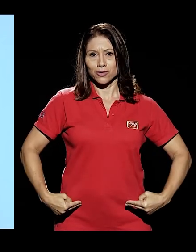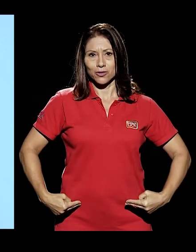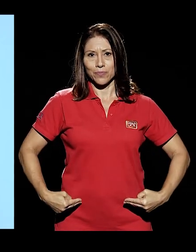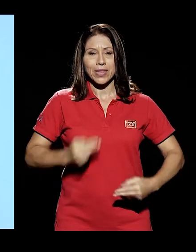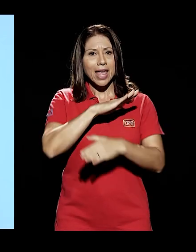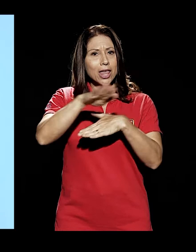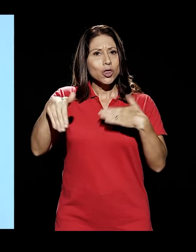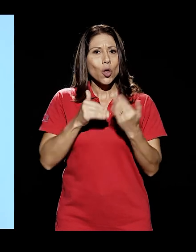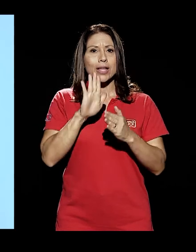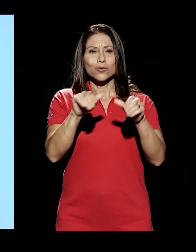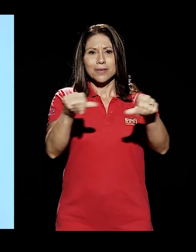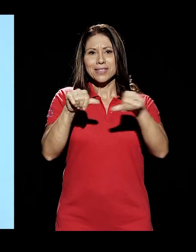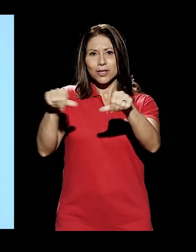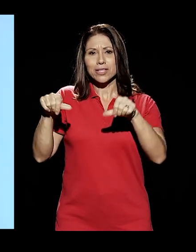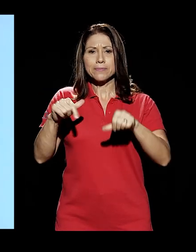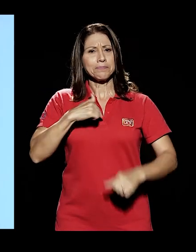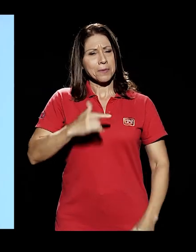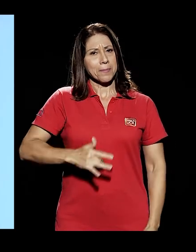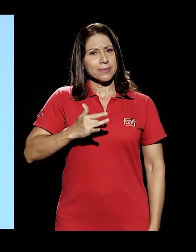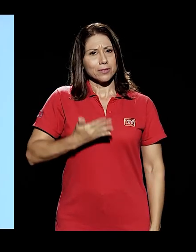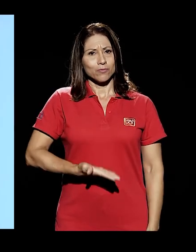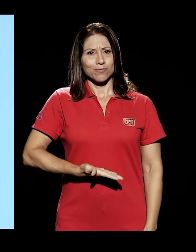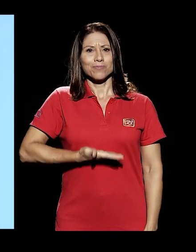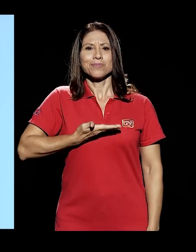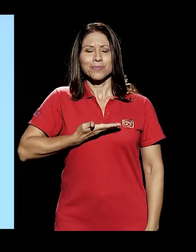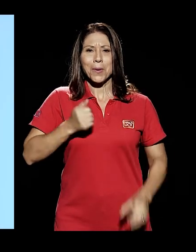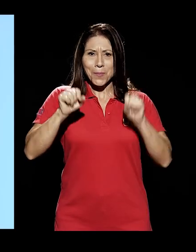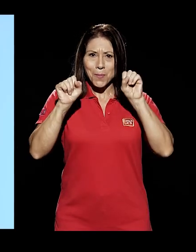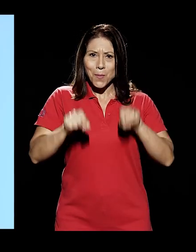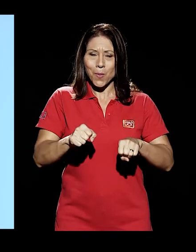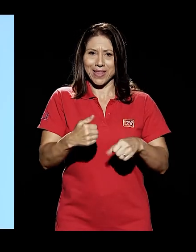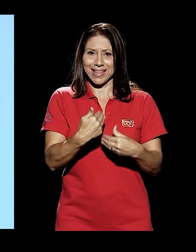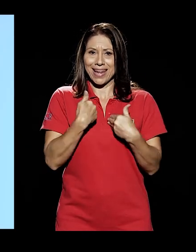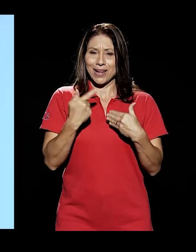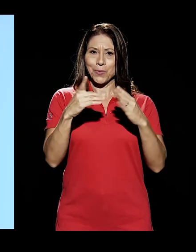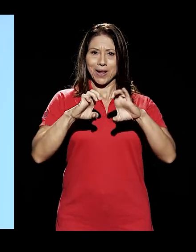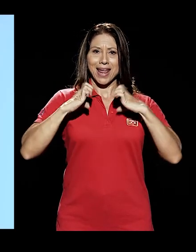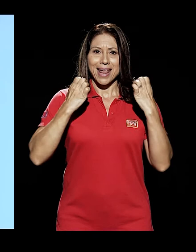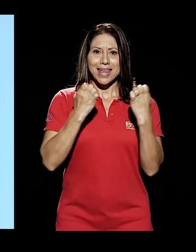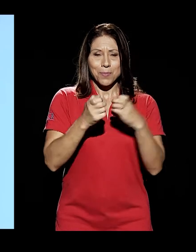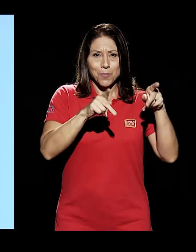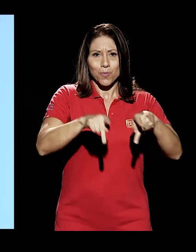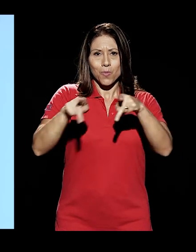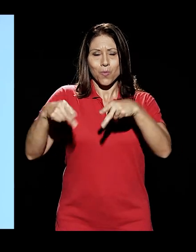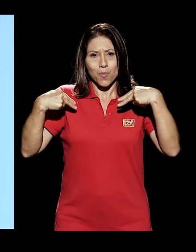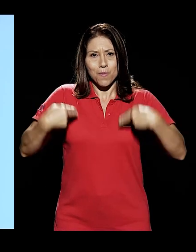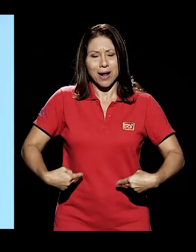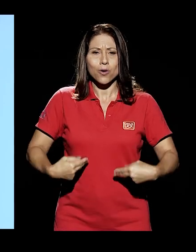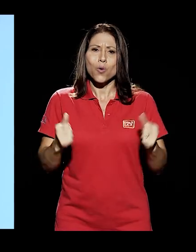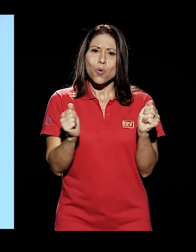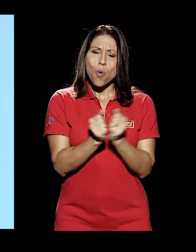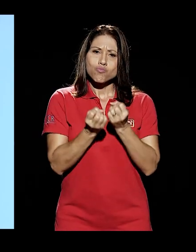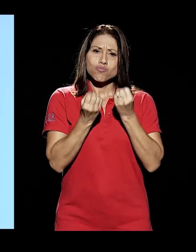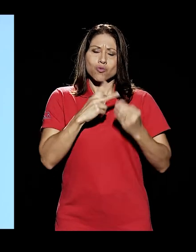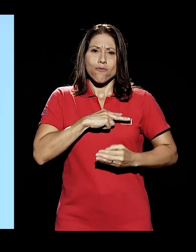humanos en todas sus dimensiones. Me siento orgulloso de poder contar con un equipo humano impregnado